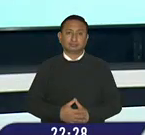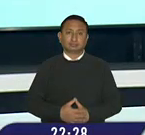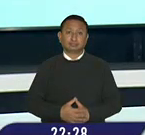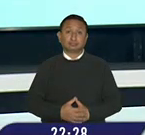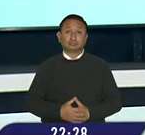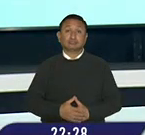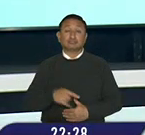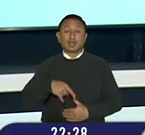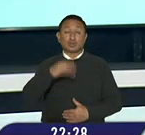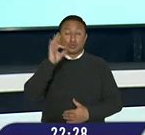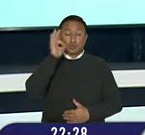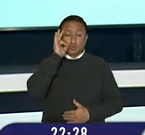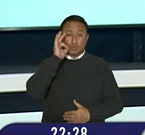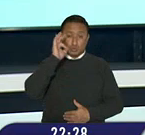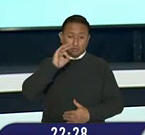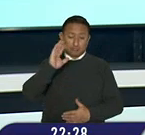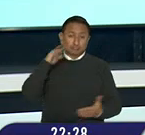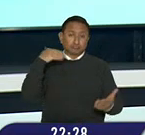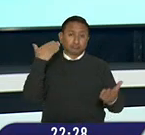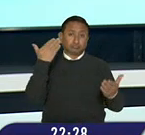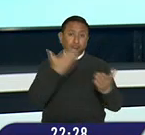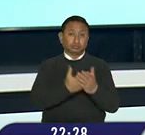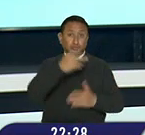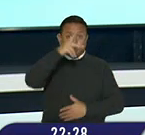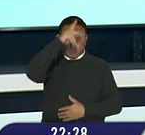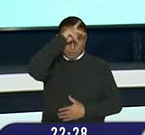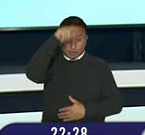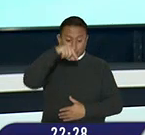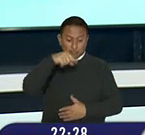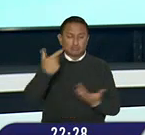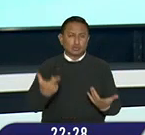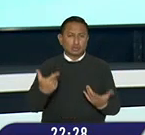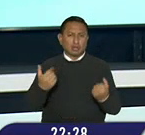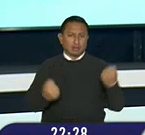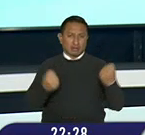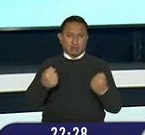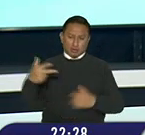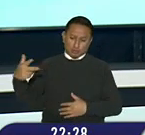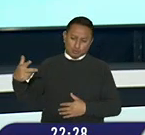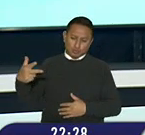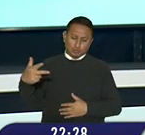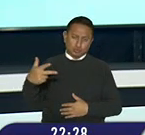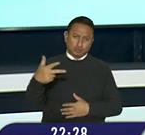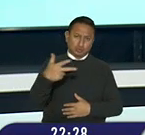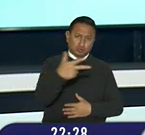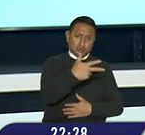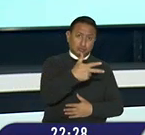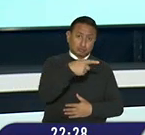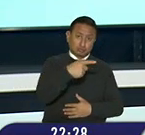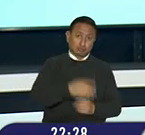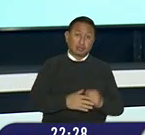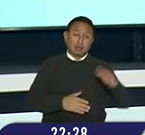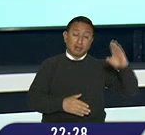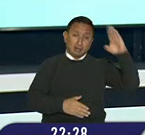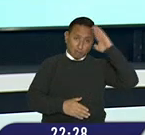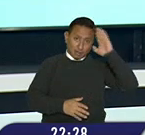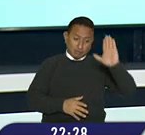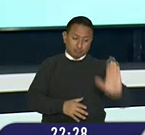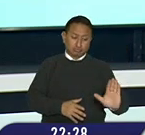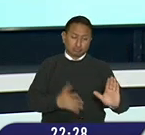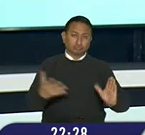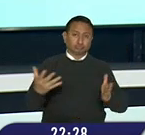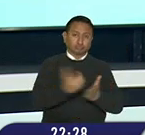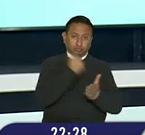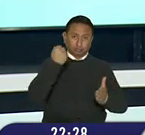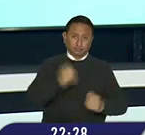cargamento de marihuana que tenía como destino Perú y que era transportada en una camioneta fue decomisada por la policía nacional